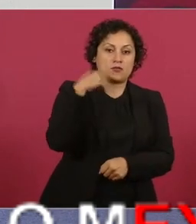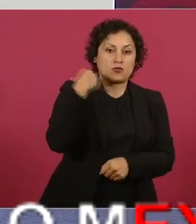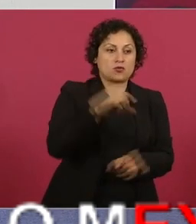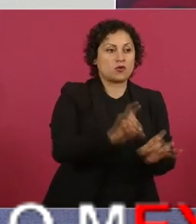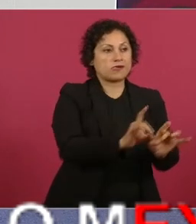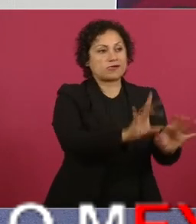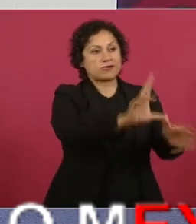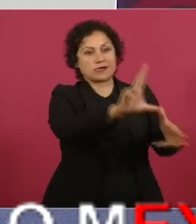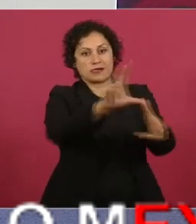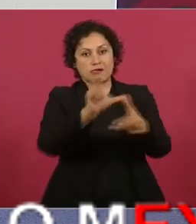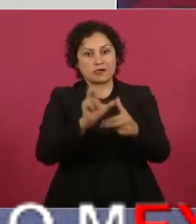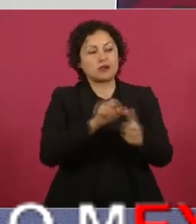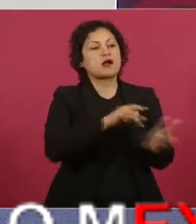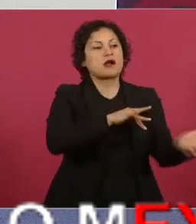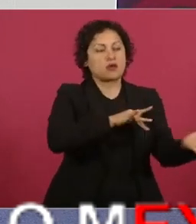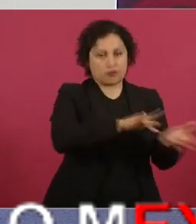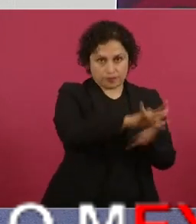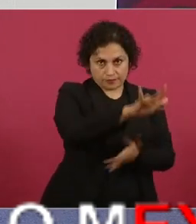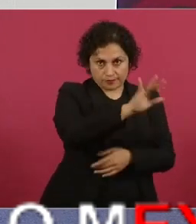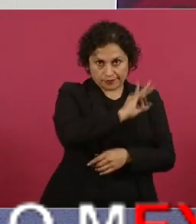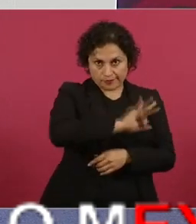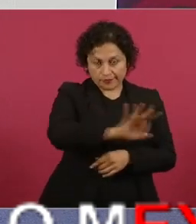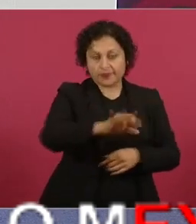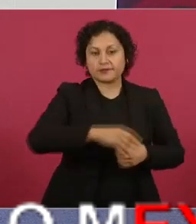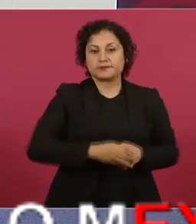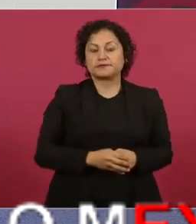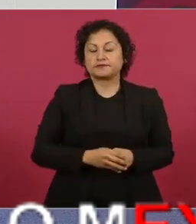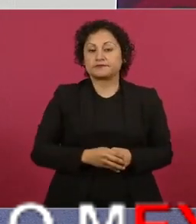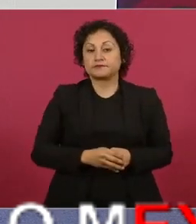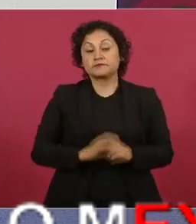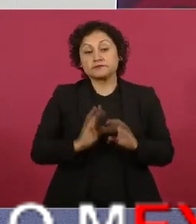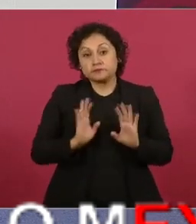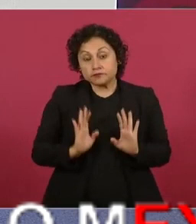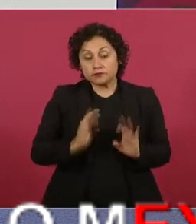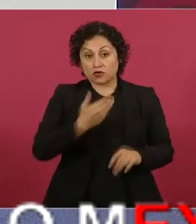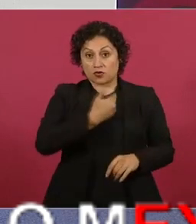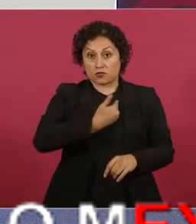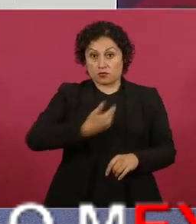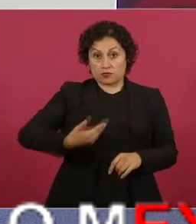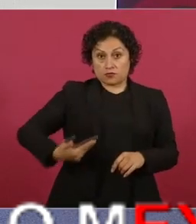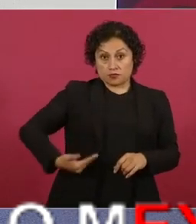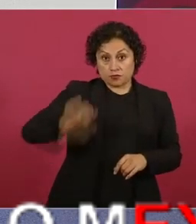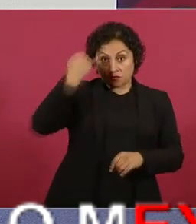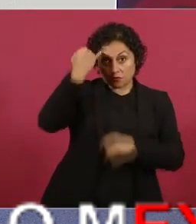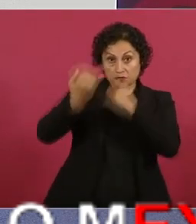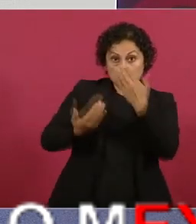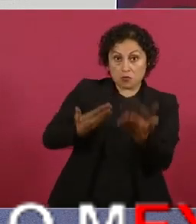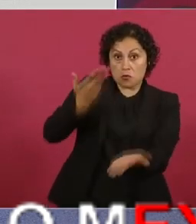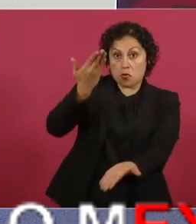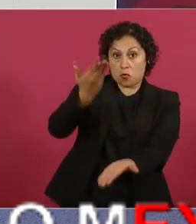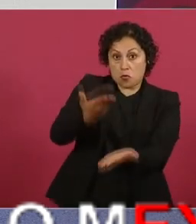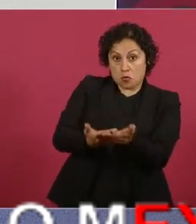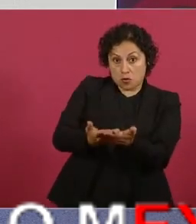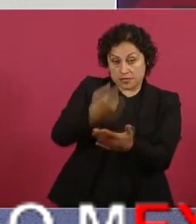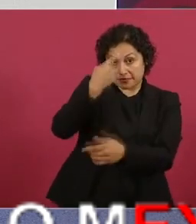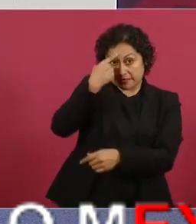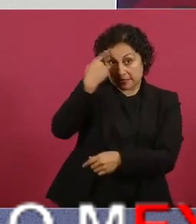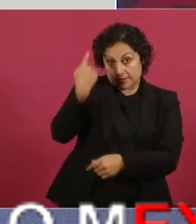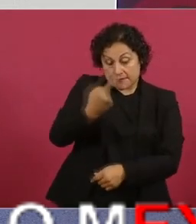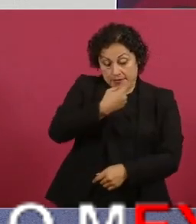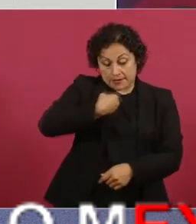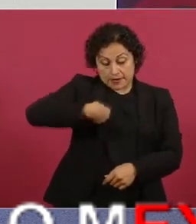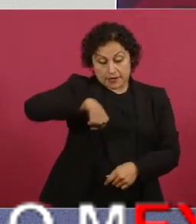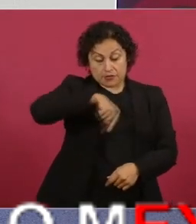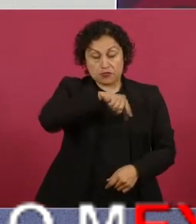La propuesta que se hace desde el Poder Ejecutivo al Poder Judicial representa una alternativa